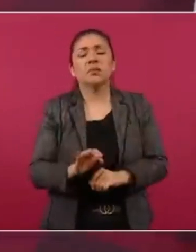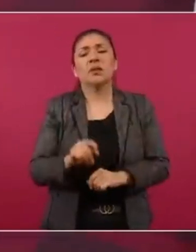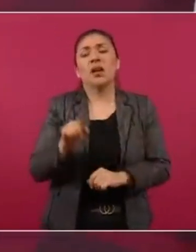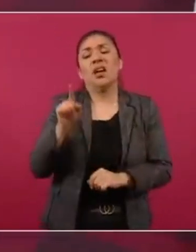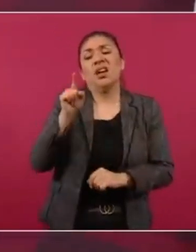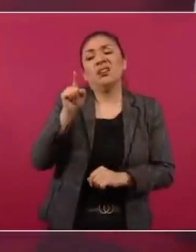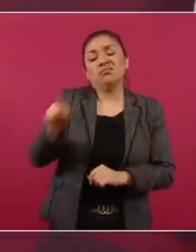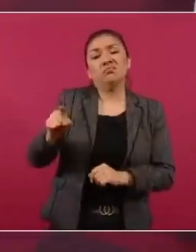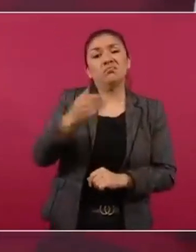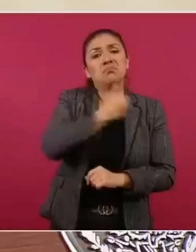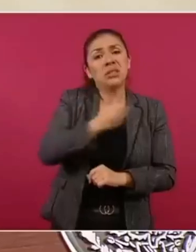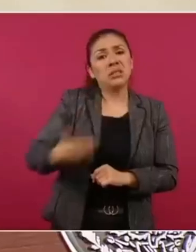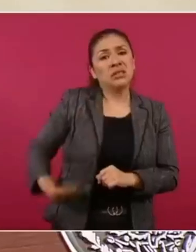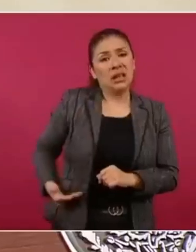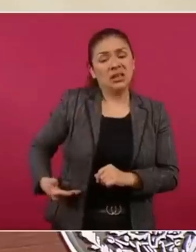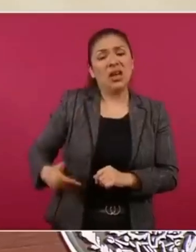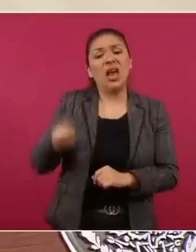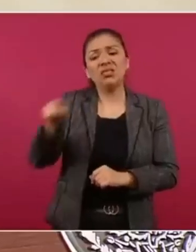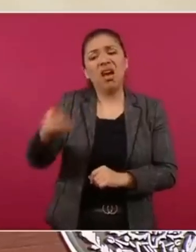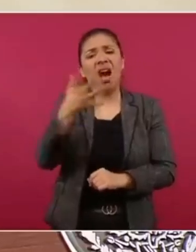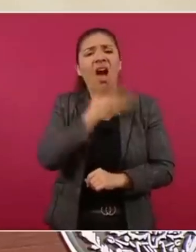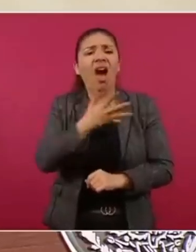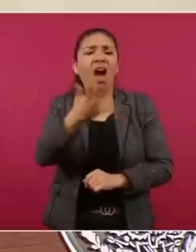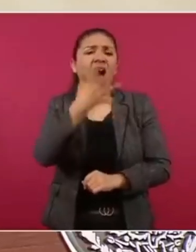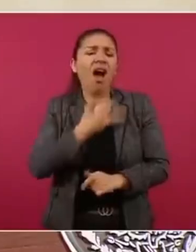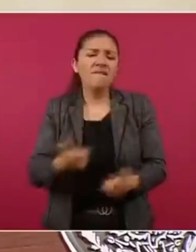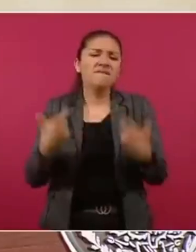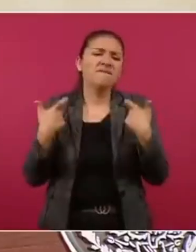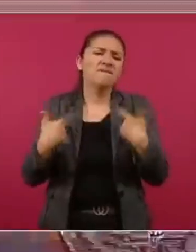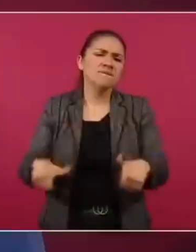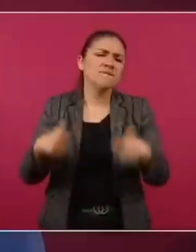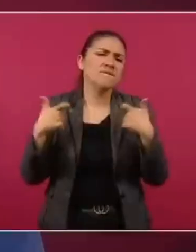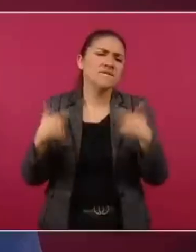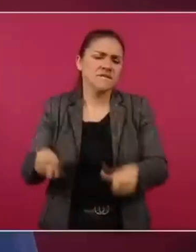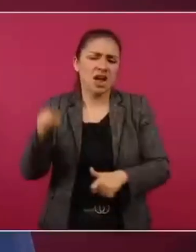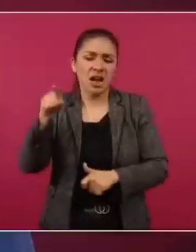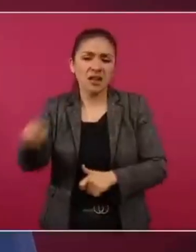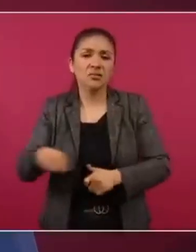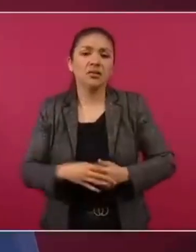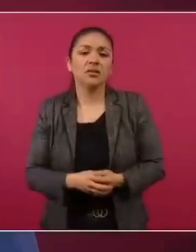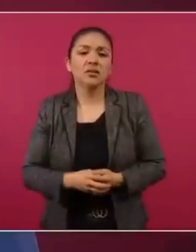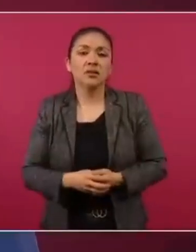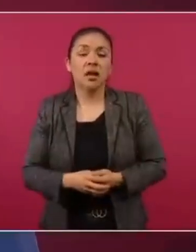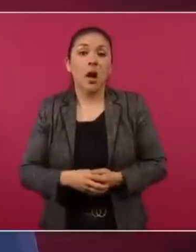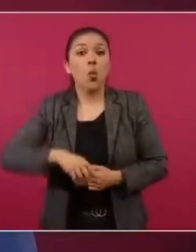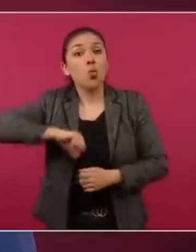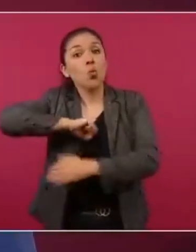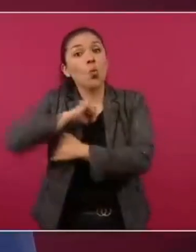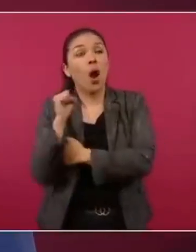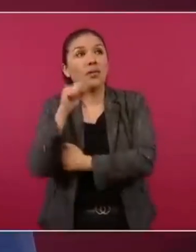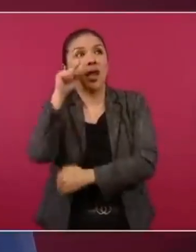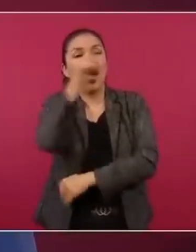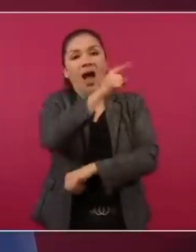de que tenía dinero en Estados Unidos,